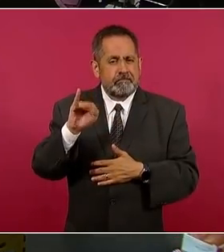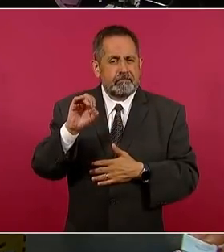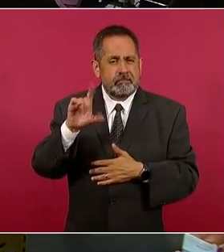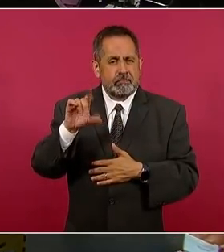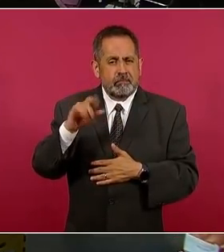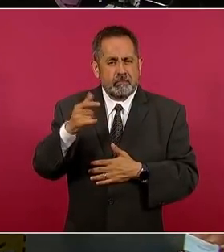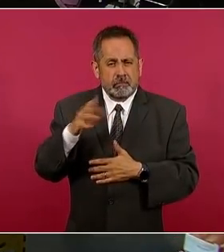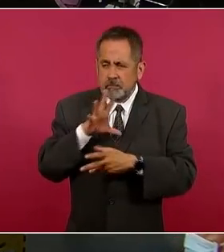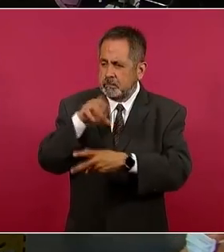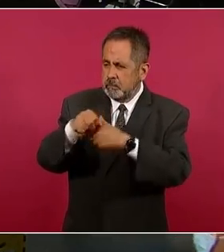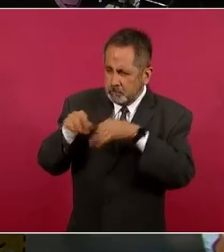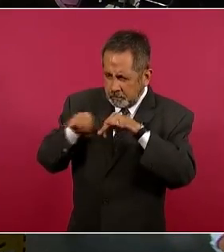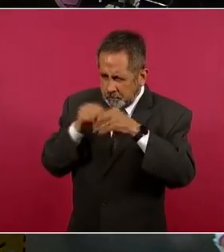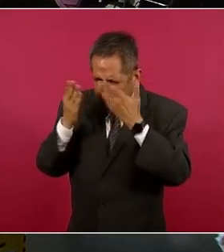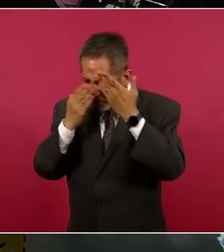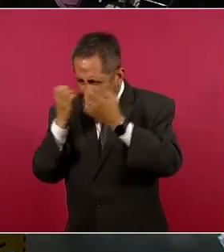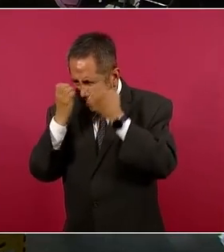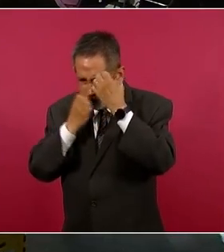en el proyecto,